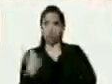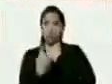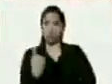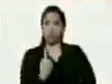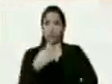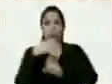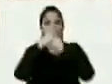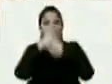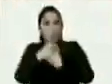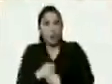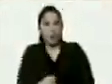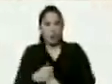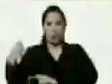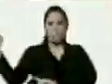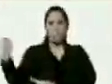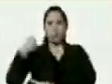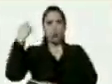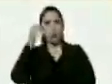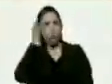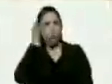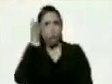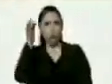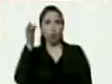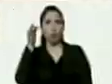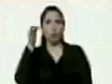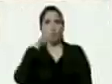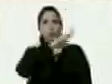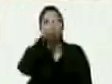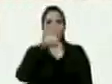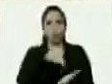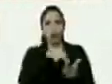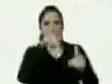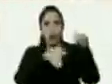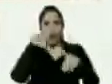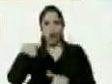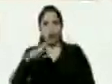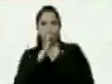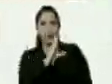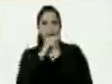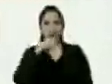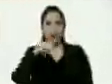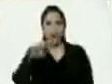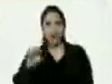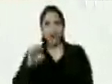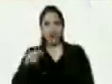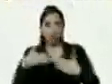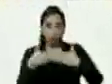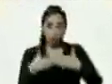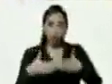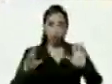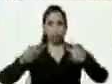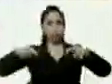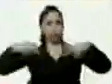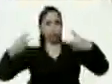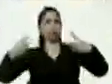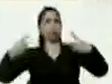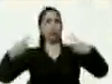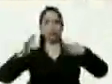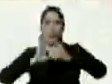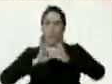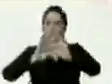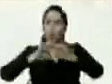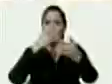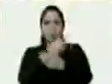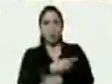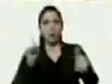la orden del consejo nacional electoral se abre un ciclo electoral vamos a consolidar la democracia